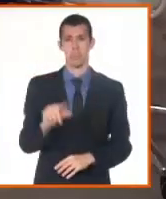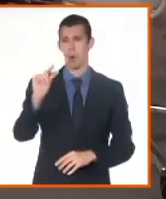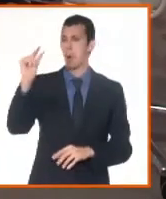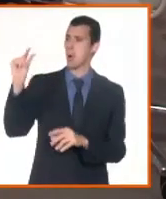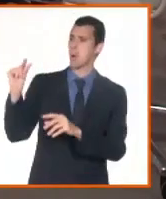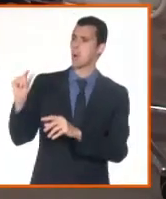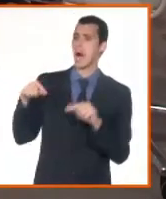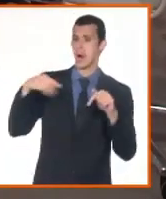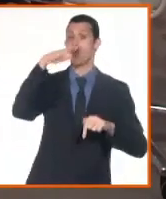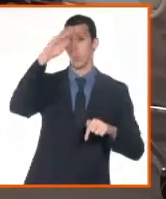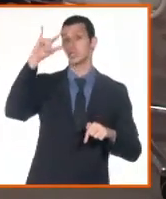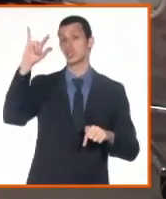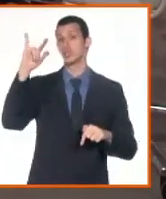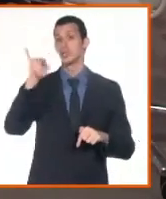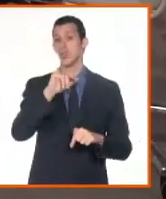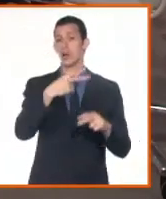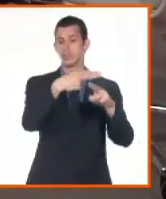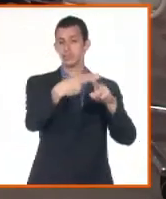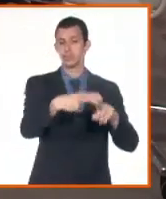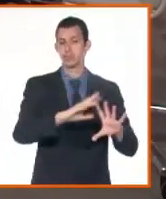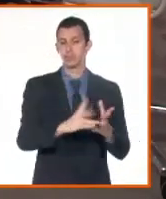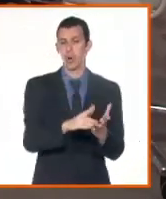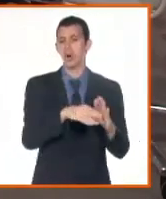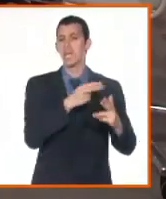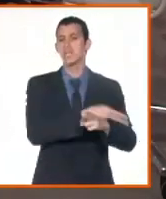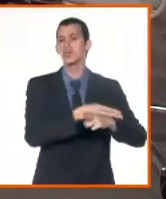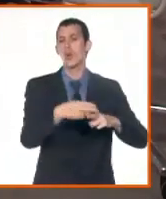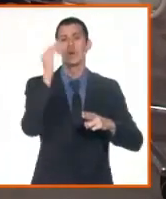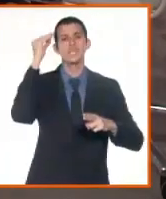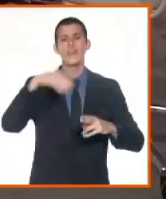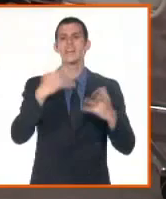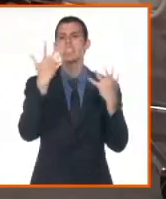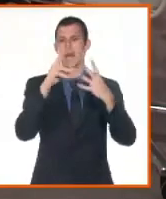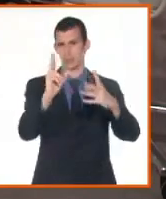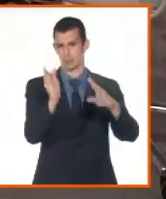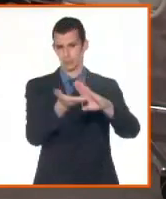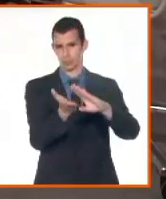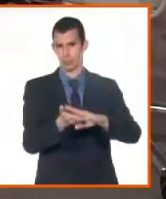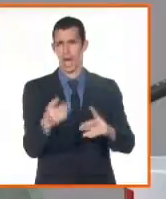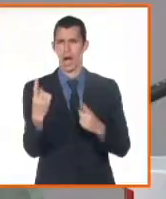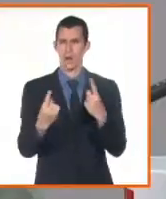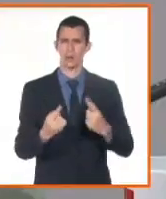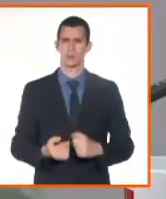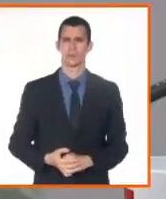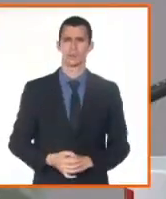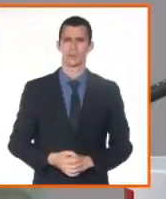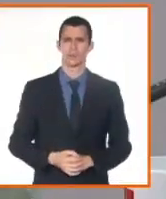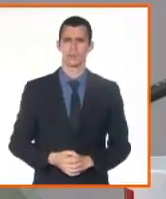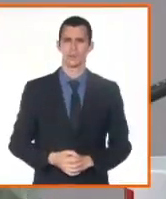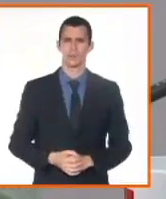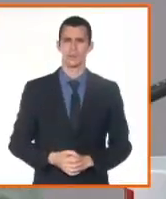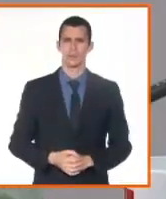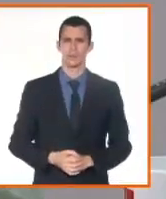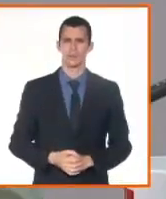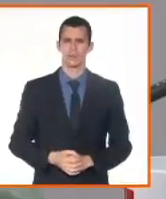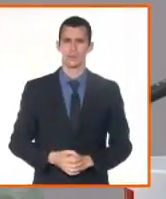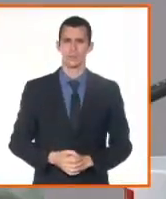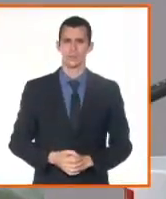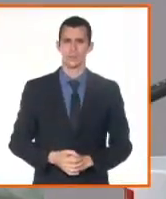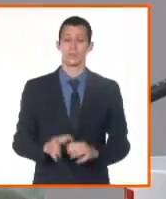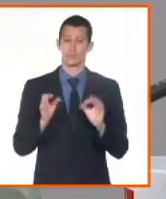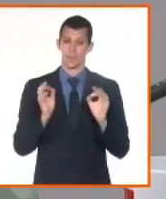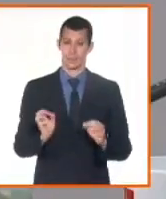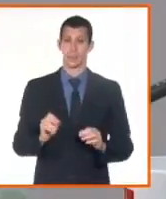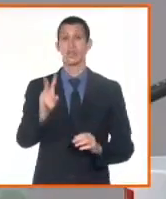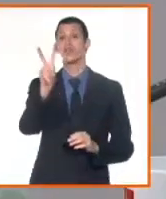de informatizar sólo una actividad del ministerio, sino de informatizar prácticamente las actividades que tributan a la